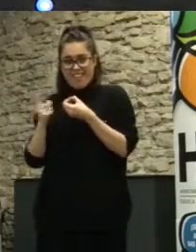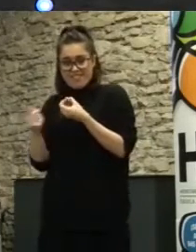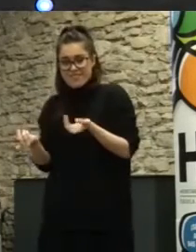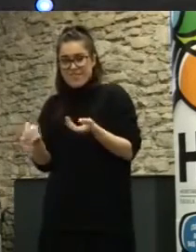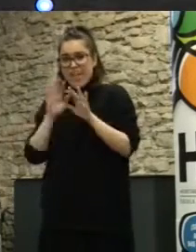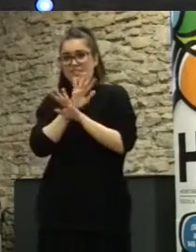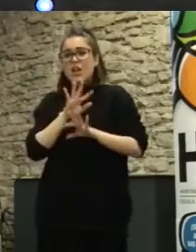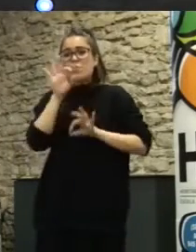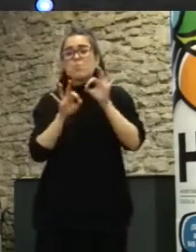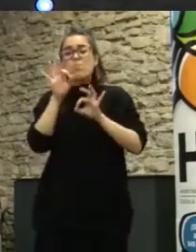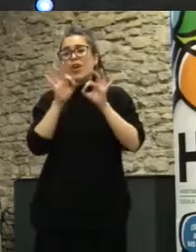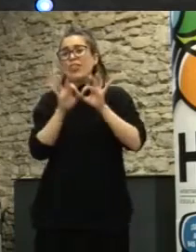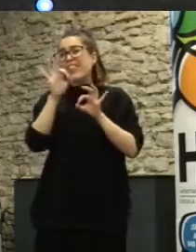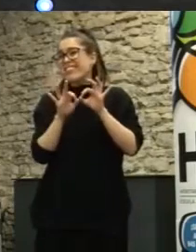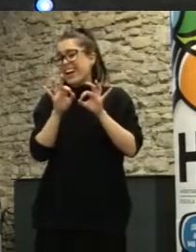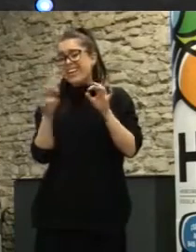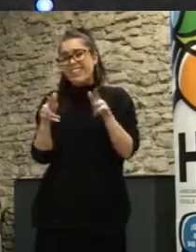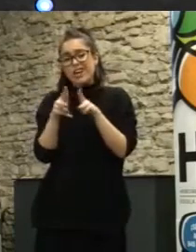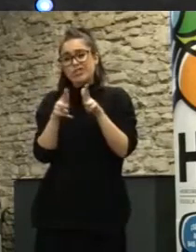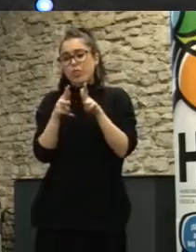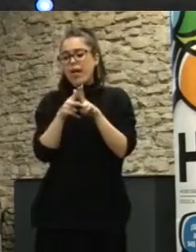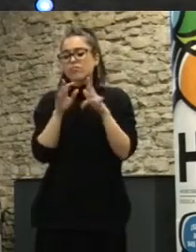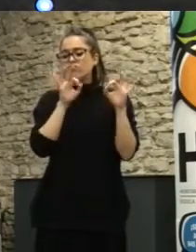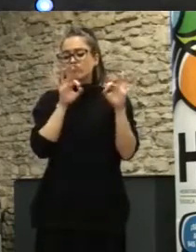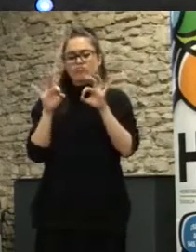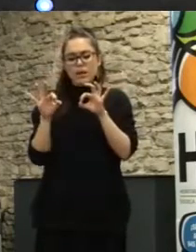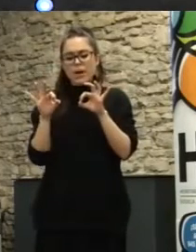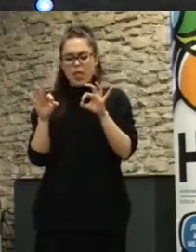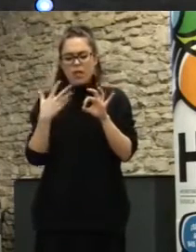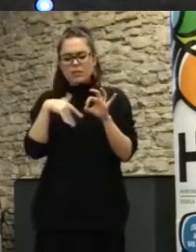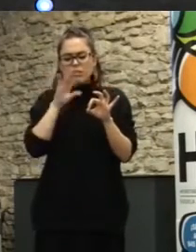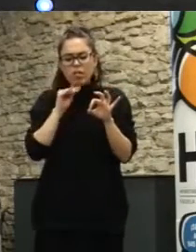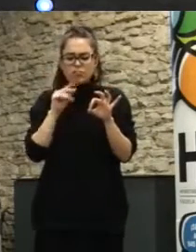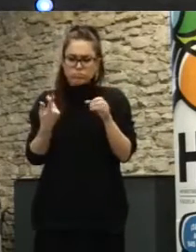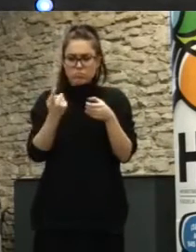porcentaje de la población más preparada y que puede comprender esto participe.